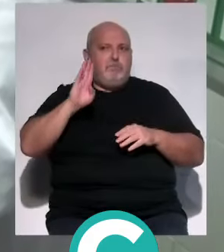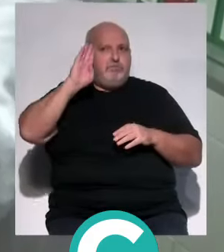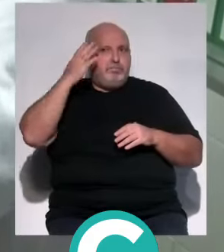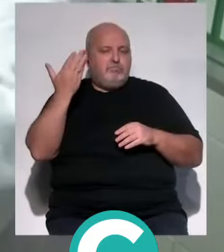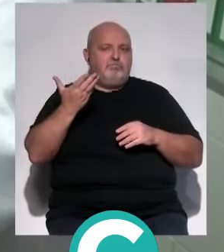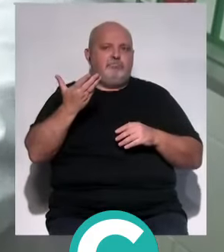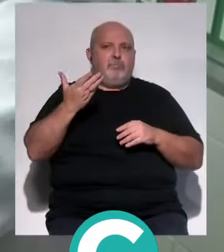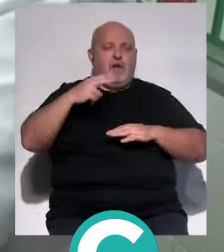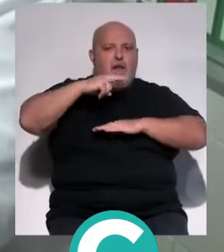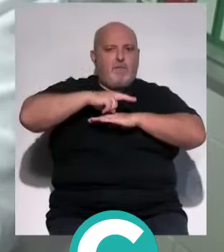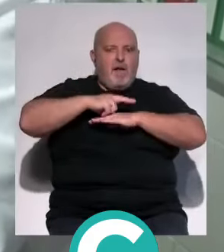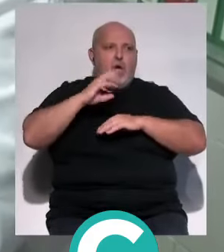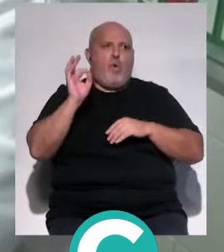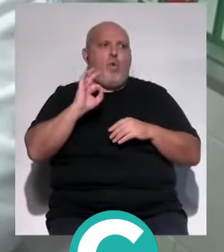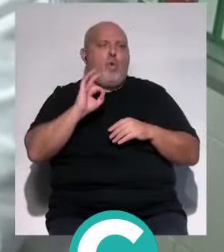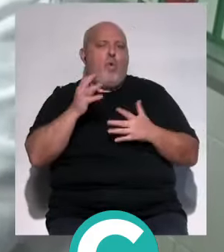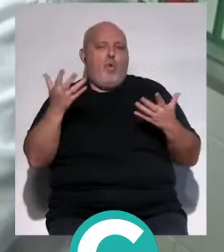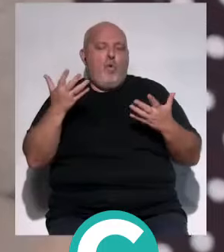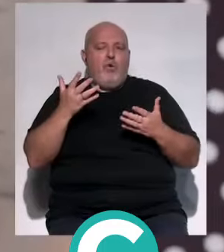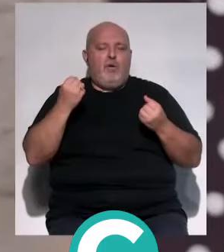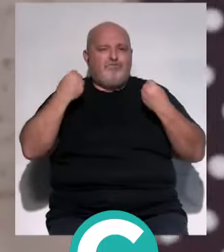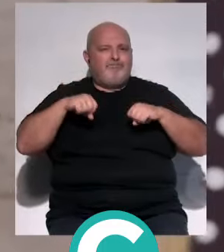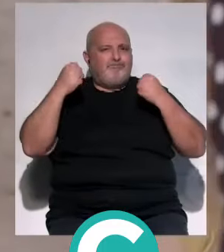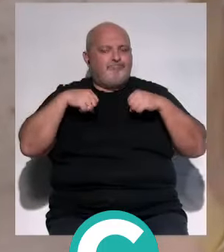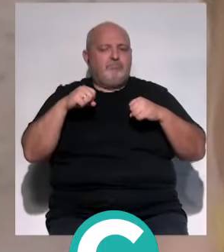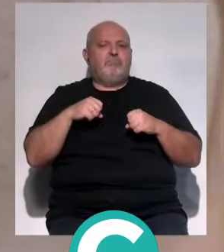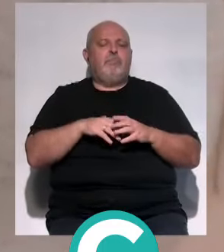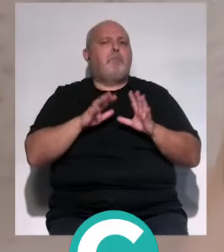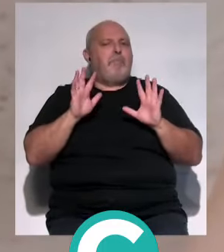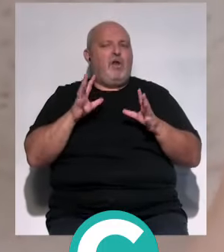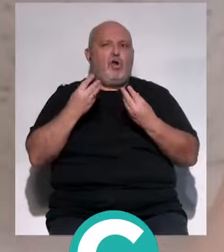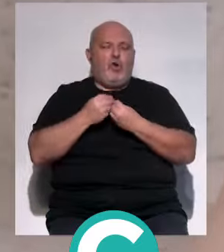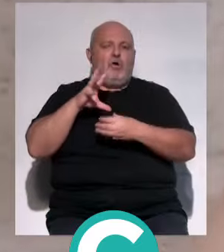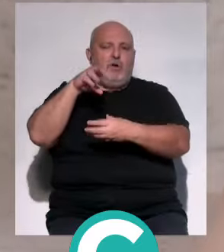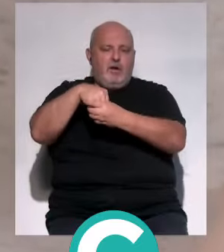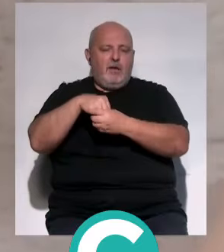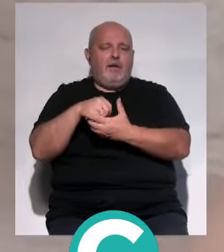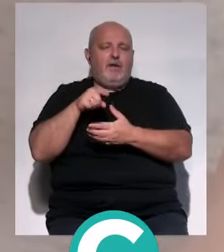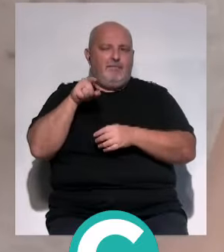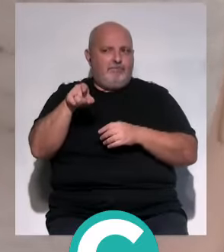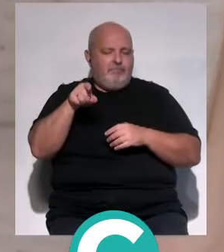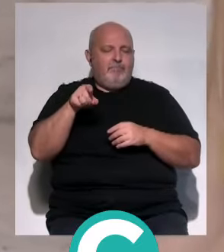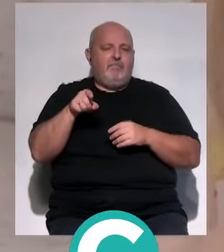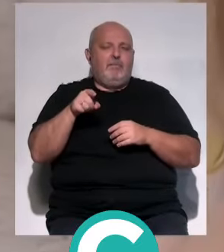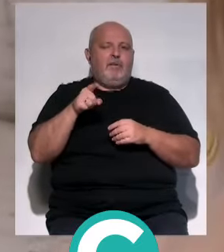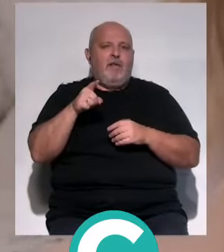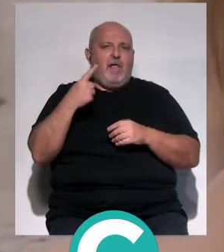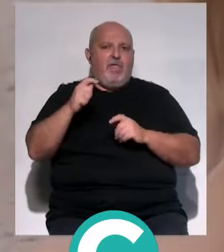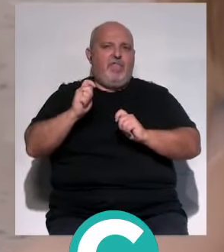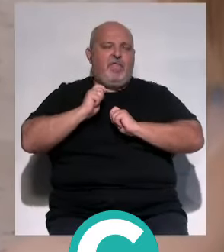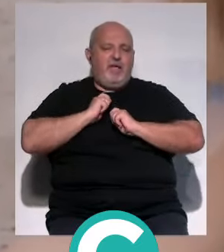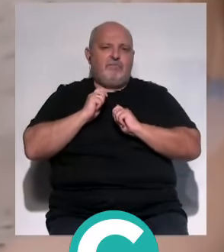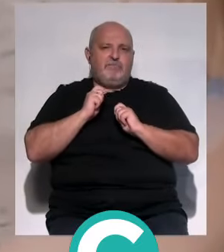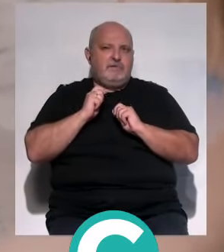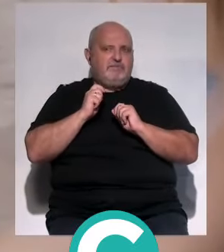está en cama o te hace falta una rehabilitación. Pero hay que ponerse en manos de la medicina, que tenemos una medicina que no nos